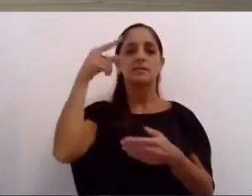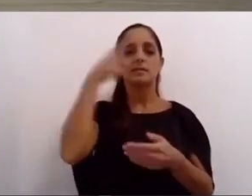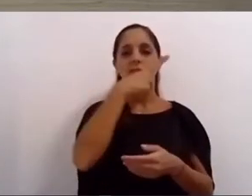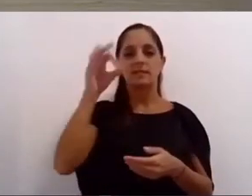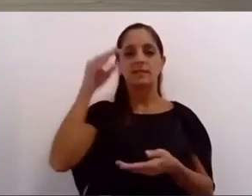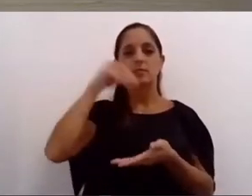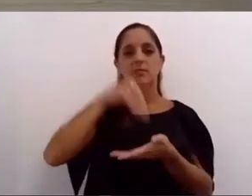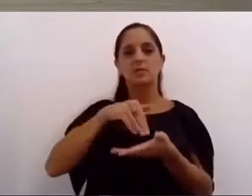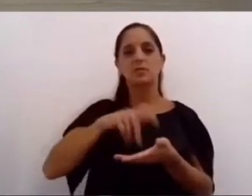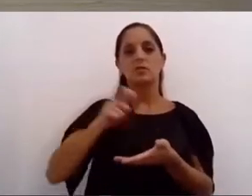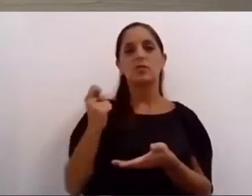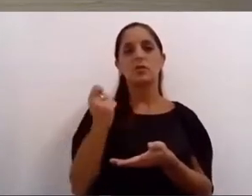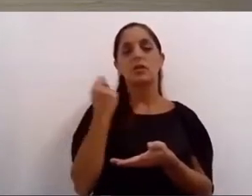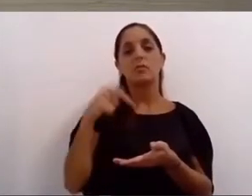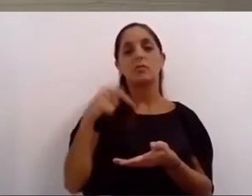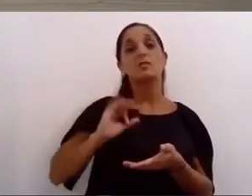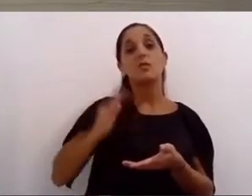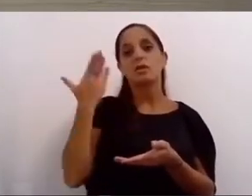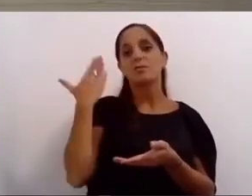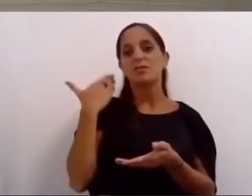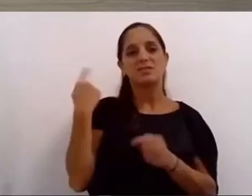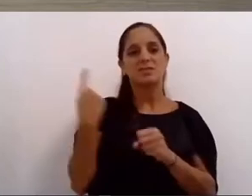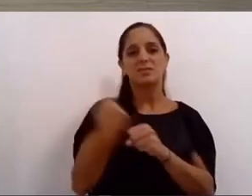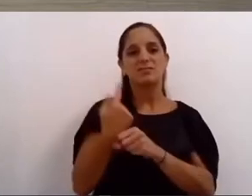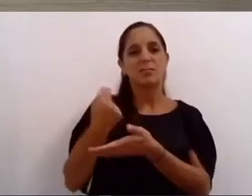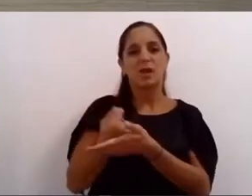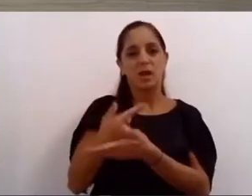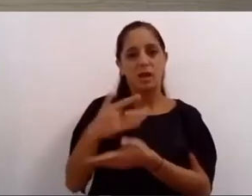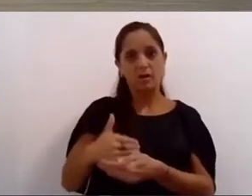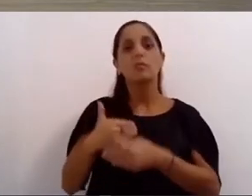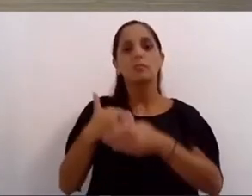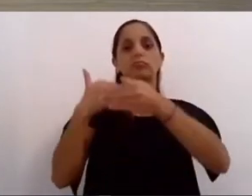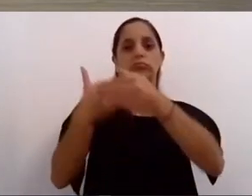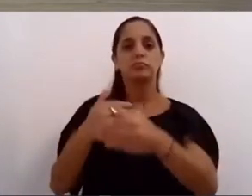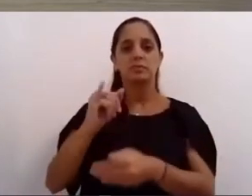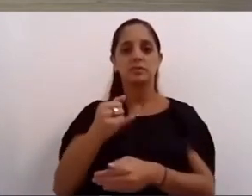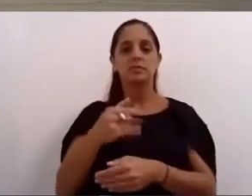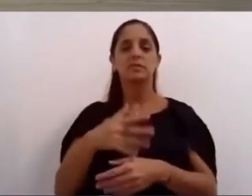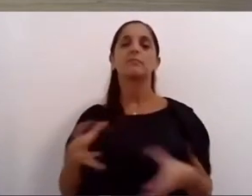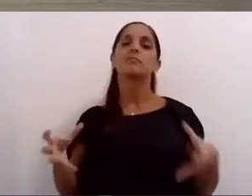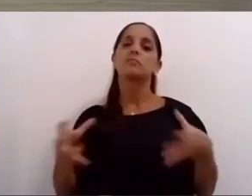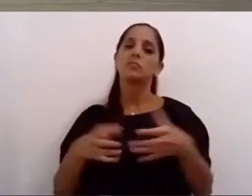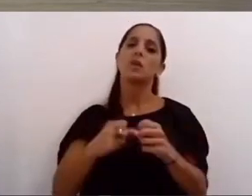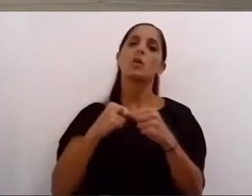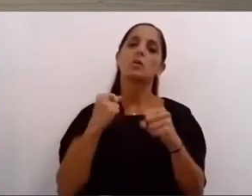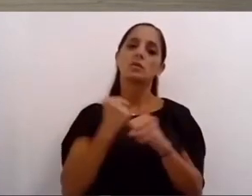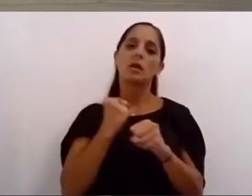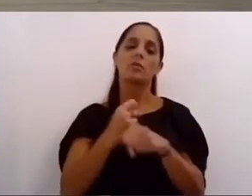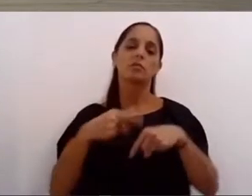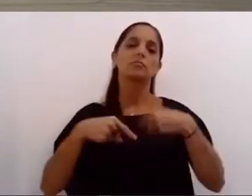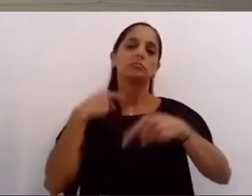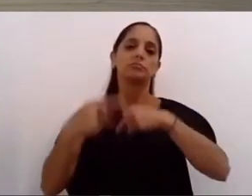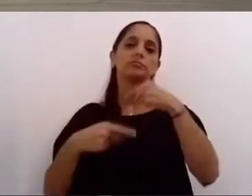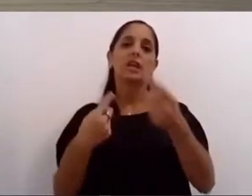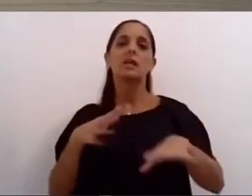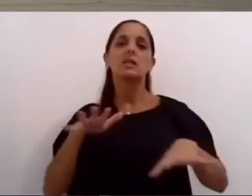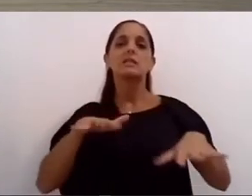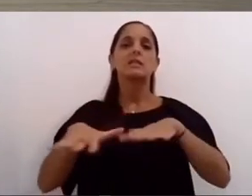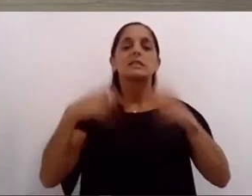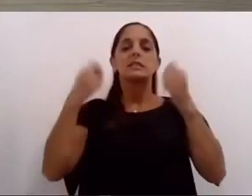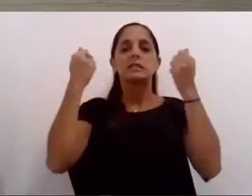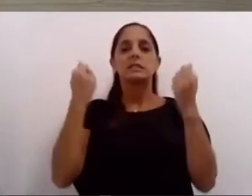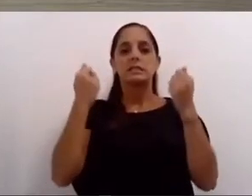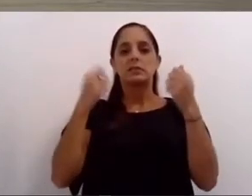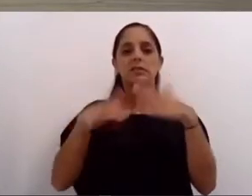cancelar durante el 2020 de esta manera trabajamos y seguimos trabajando para descomprimir la situación financiera buscando